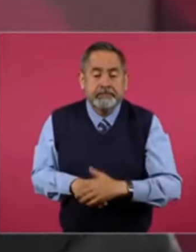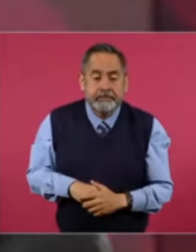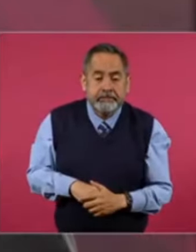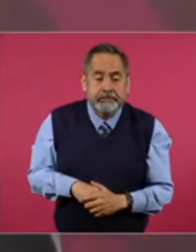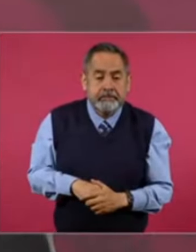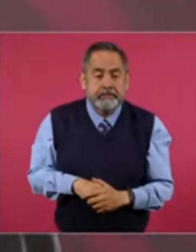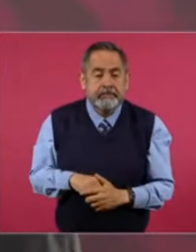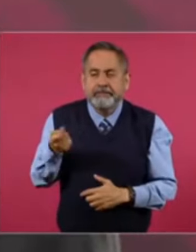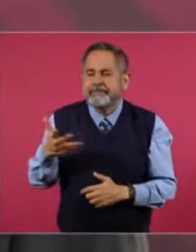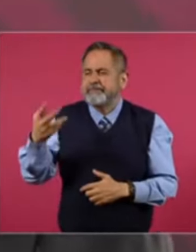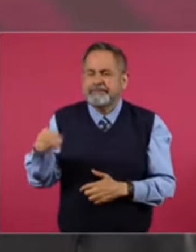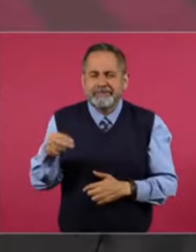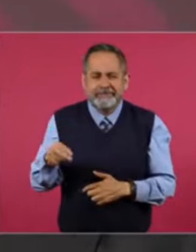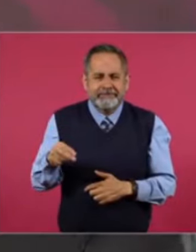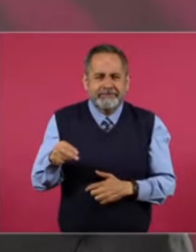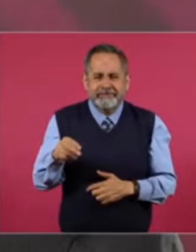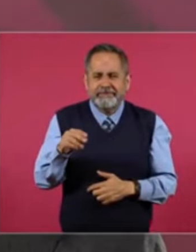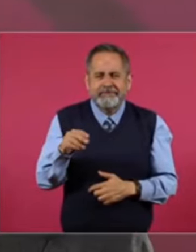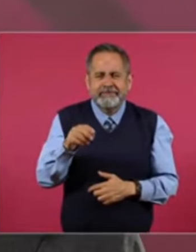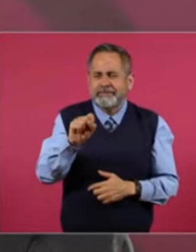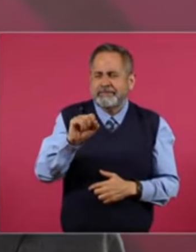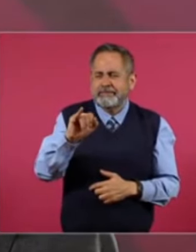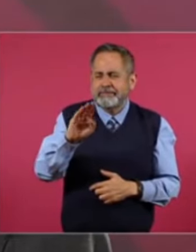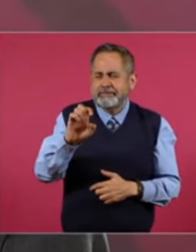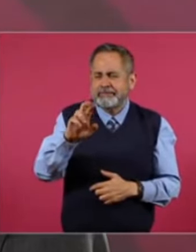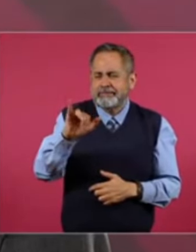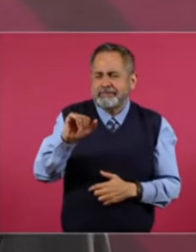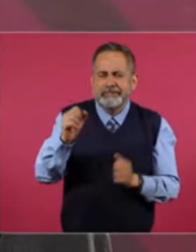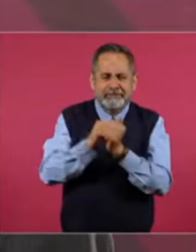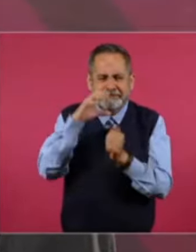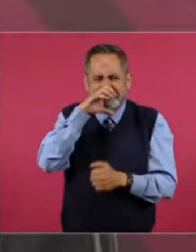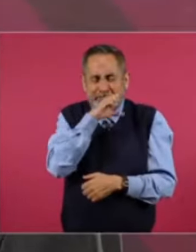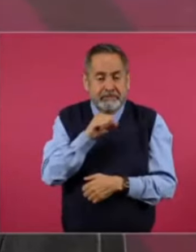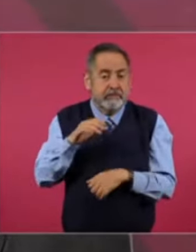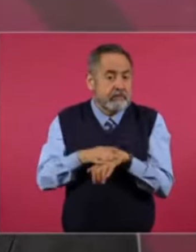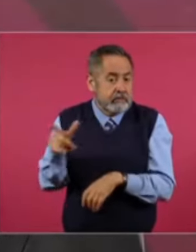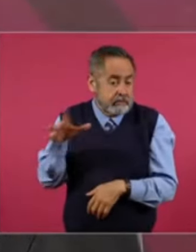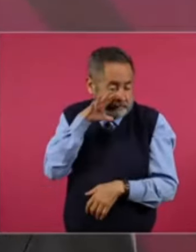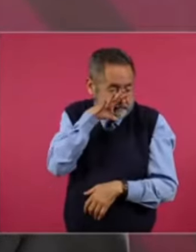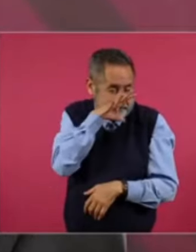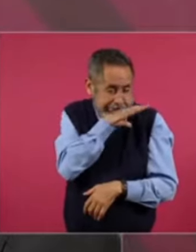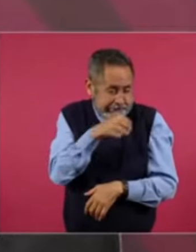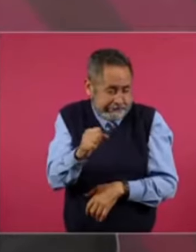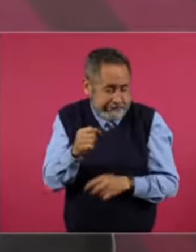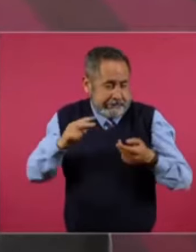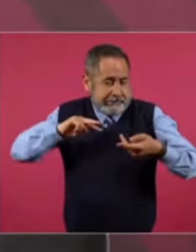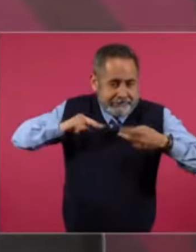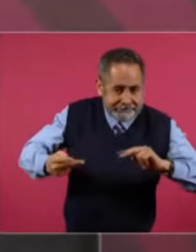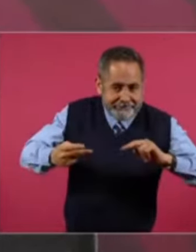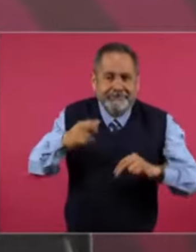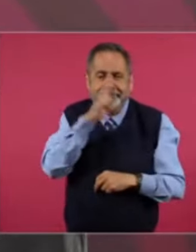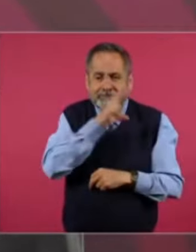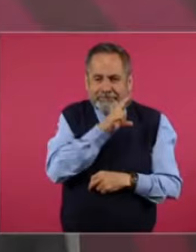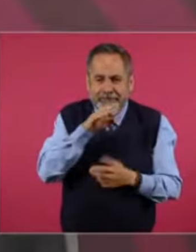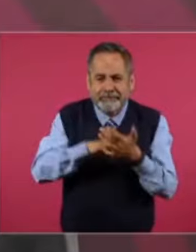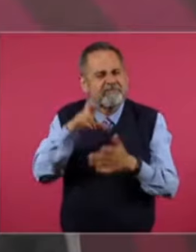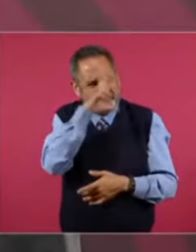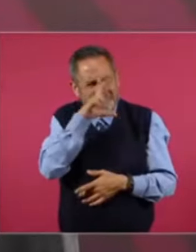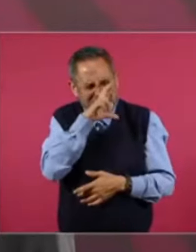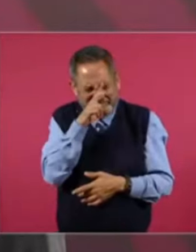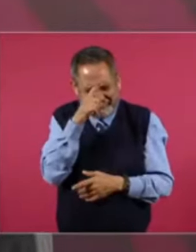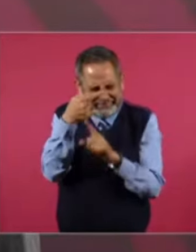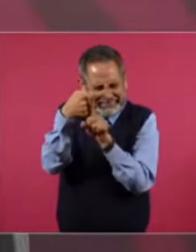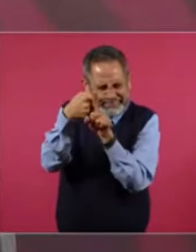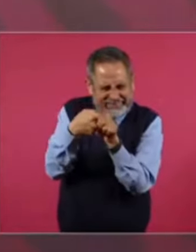Le llamaban. La Siberia. Tropical. Porque. En Rusia. Sí. Había.